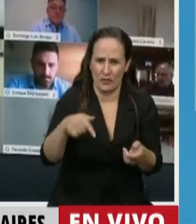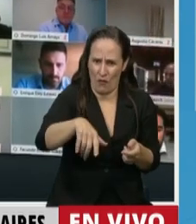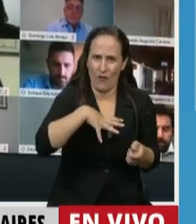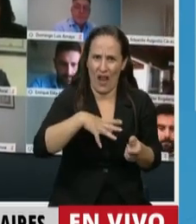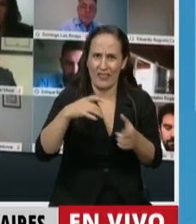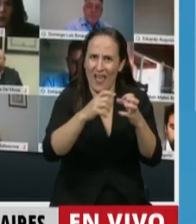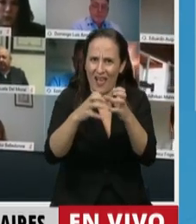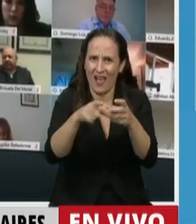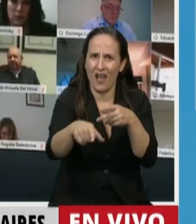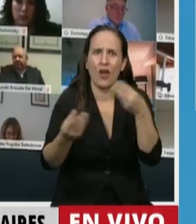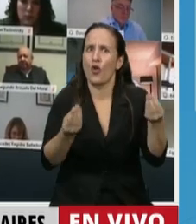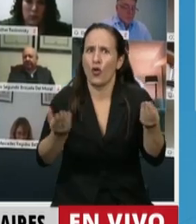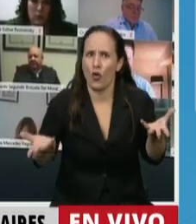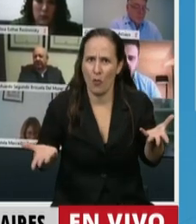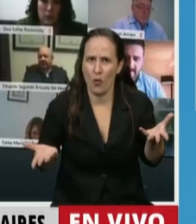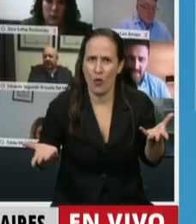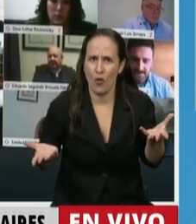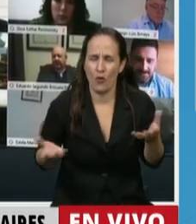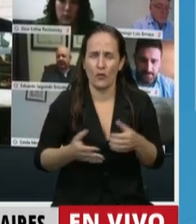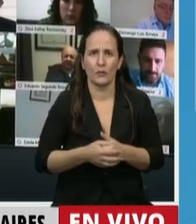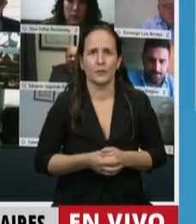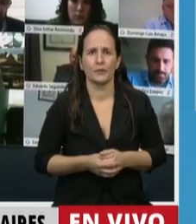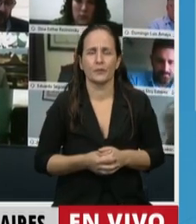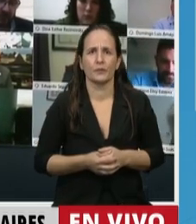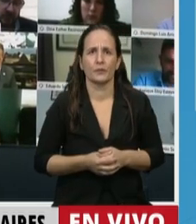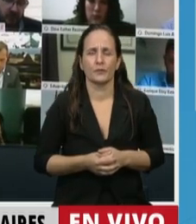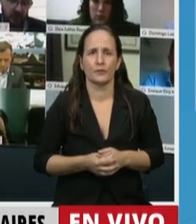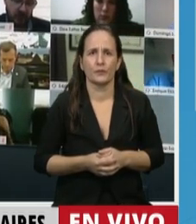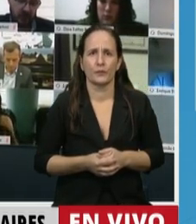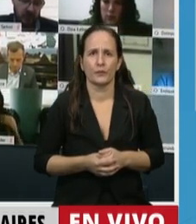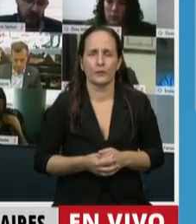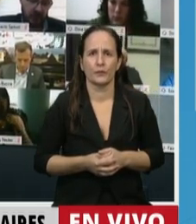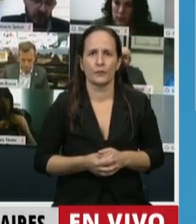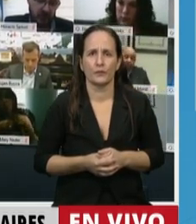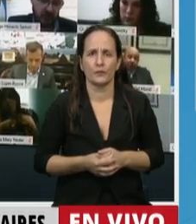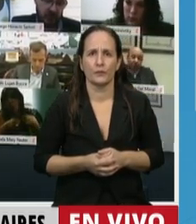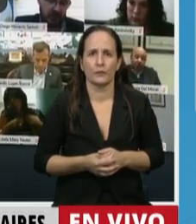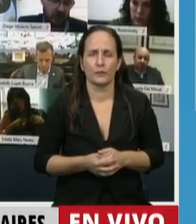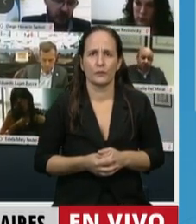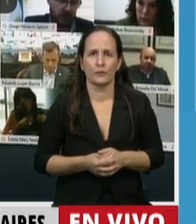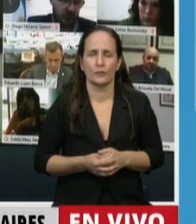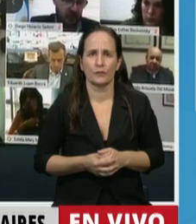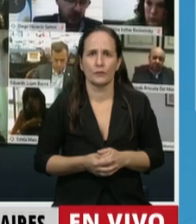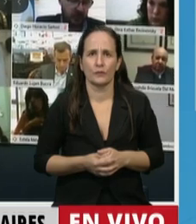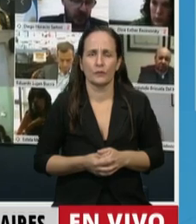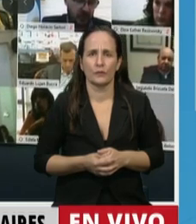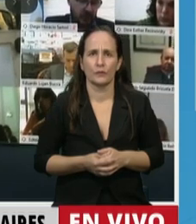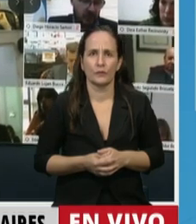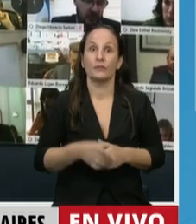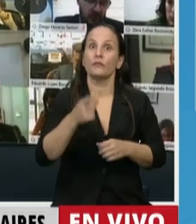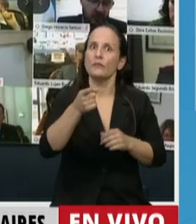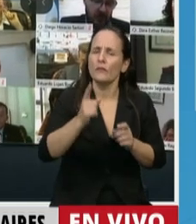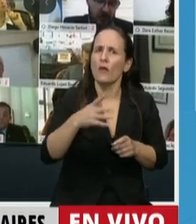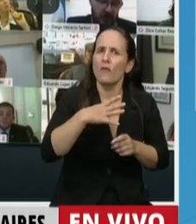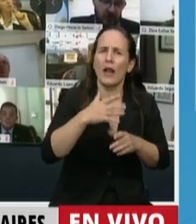cómo se garantiza que lleguen a muchos estudiantes y a muchos docentes los